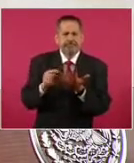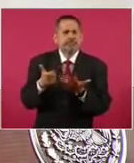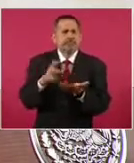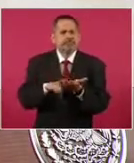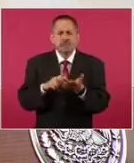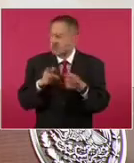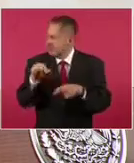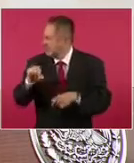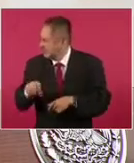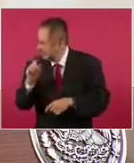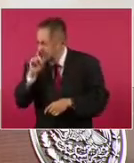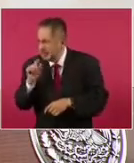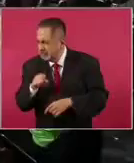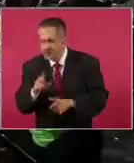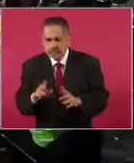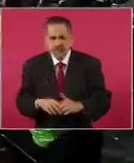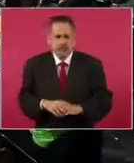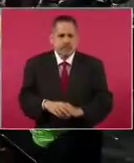No sé si es hoy o mañana.